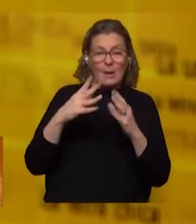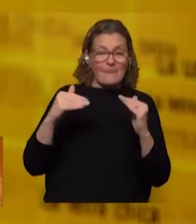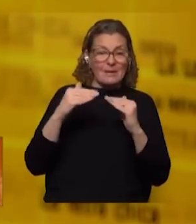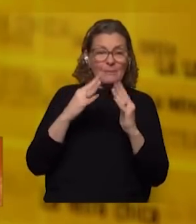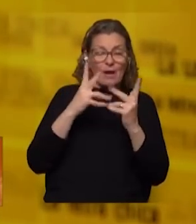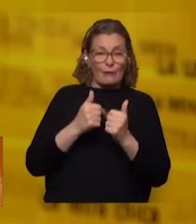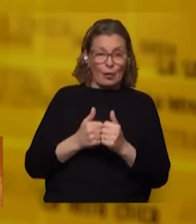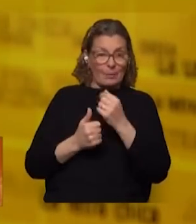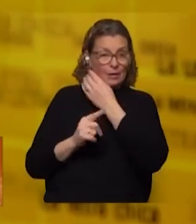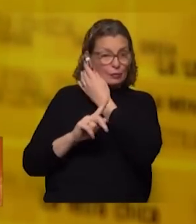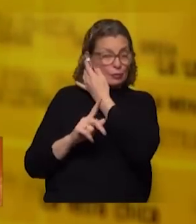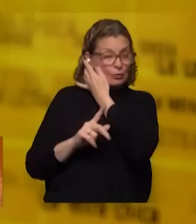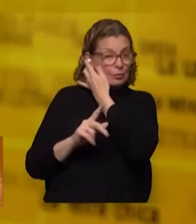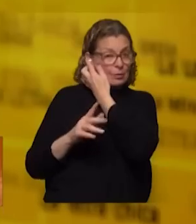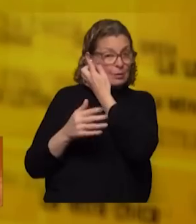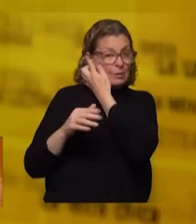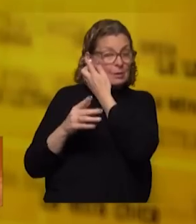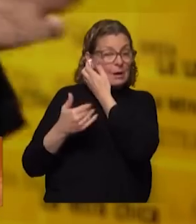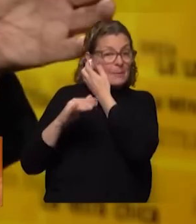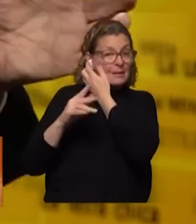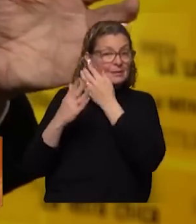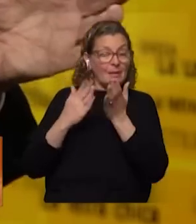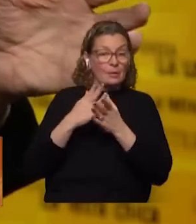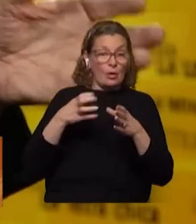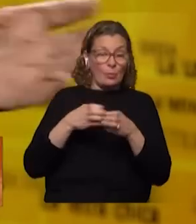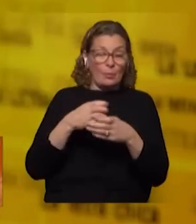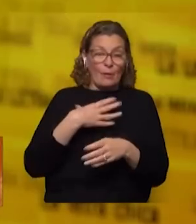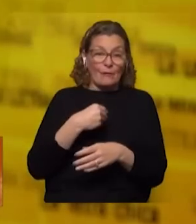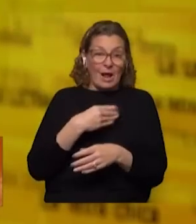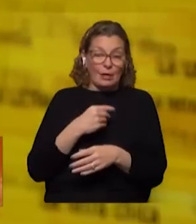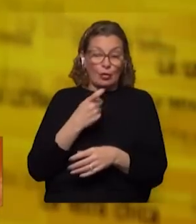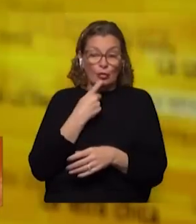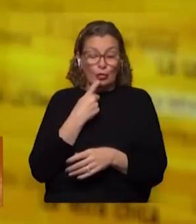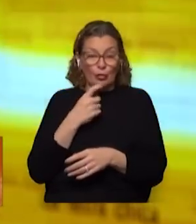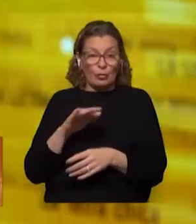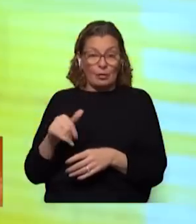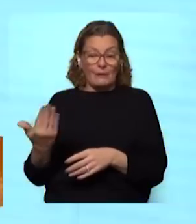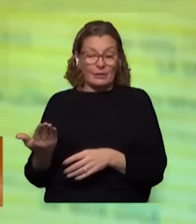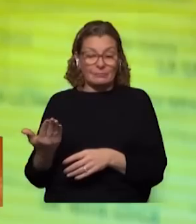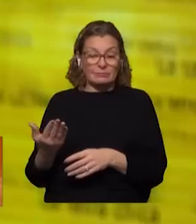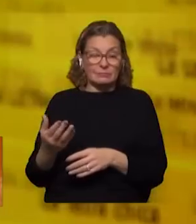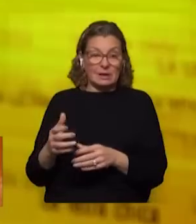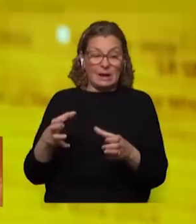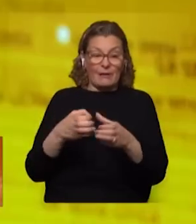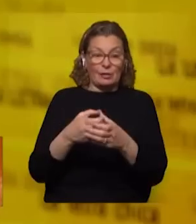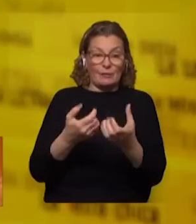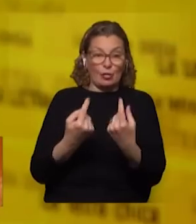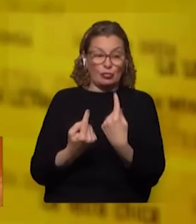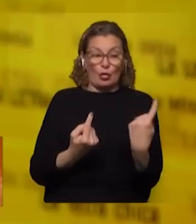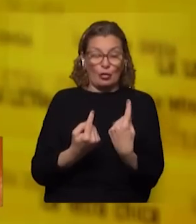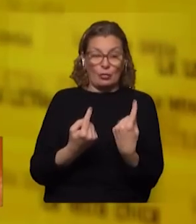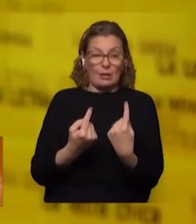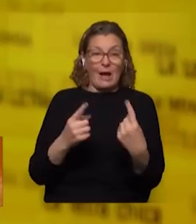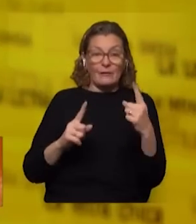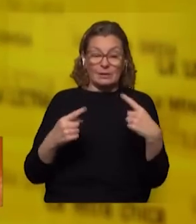la más sonora siempre ha sido Partido Nacional Partido Colorado de un lado Cabildo Abierto de otro pero en algunos casos hubo